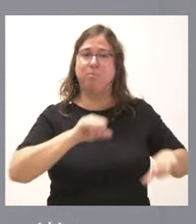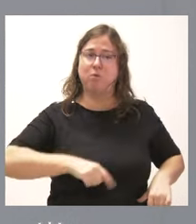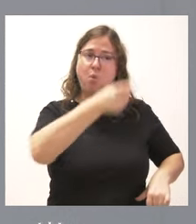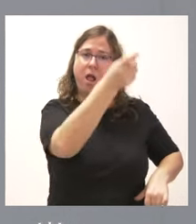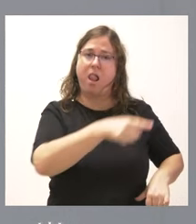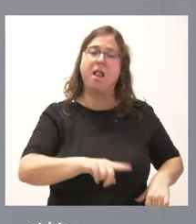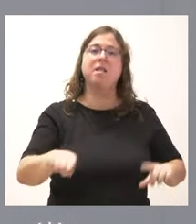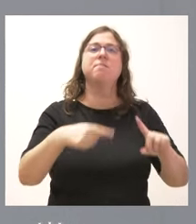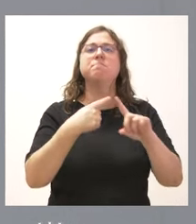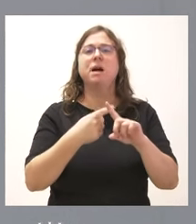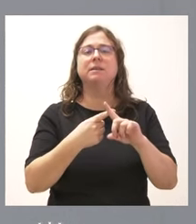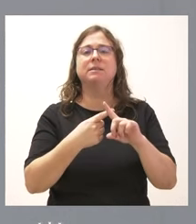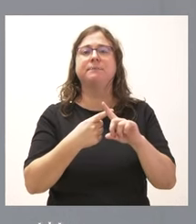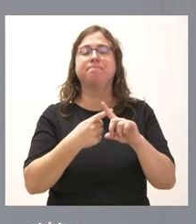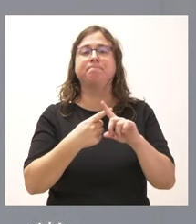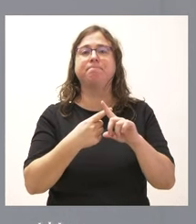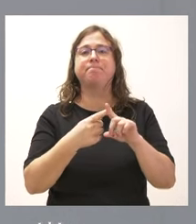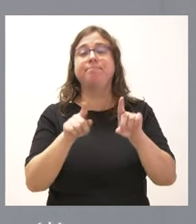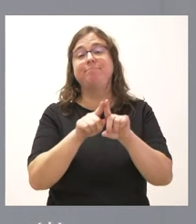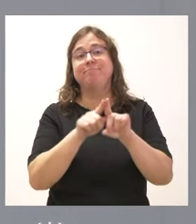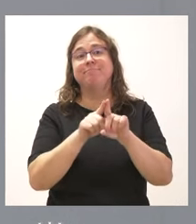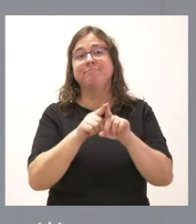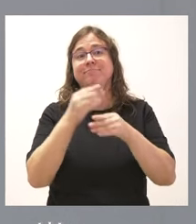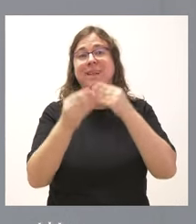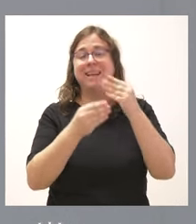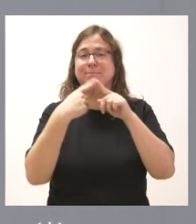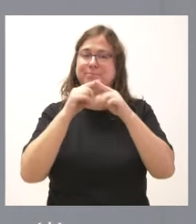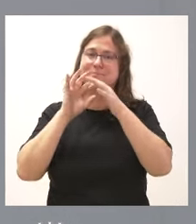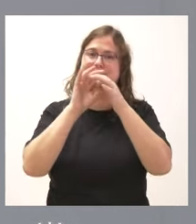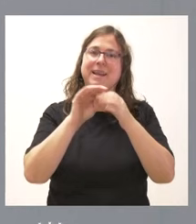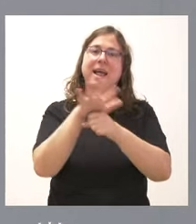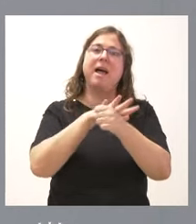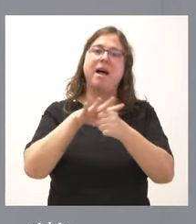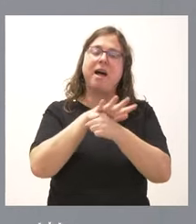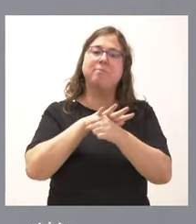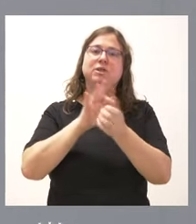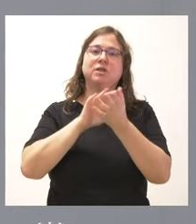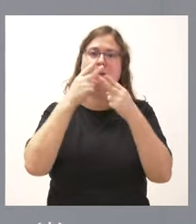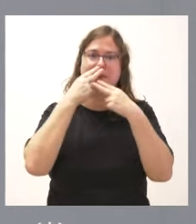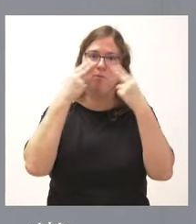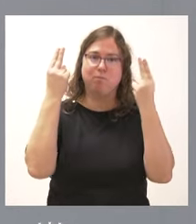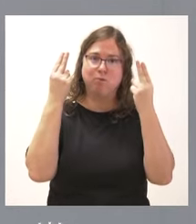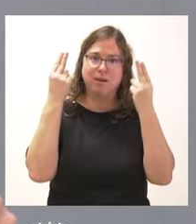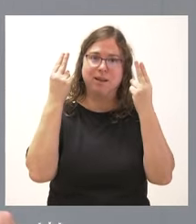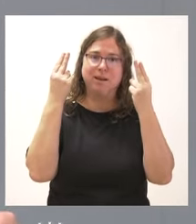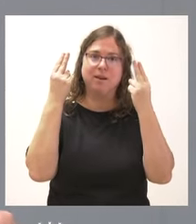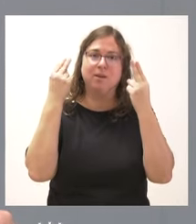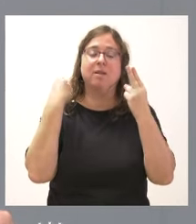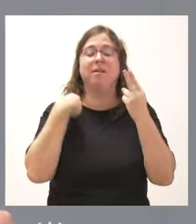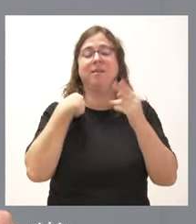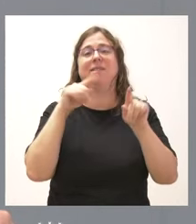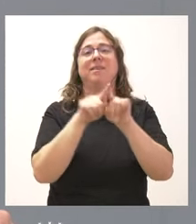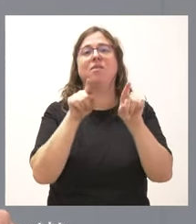con Portugal, así como actuaciones en el ámbito de los servicios públicos, como es el hecho